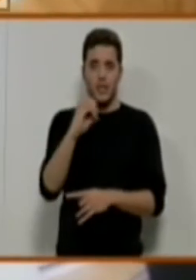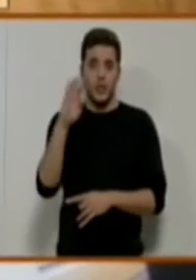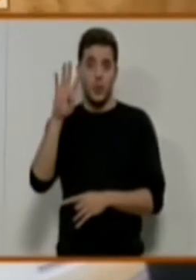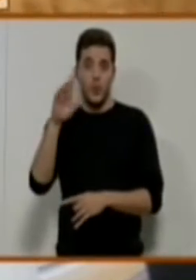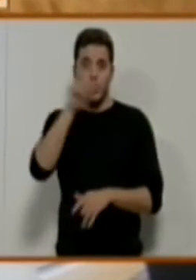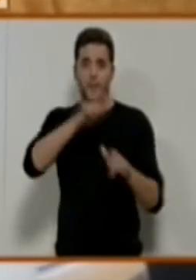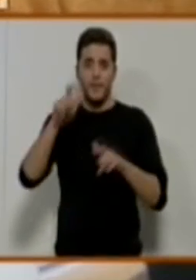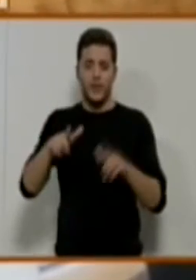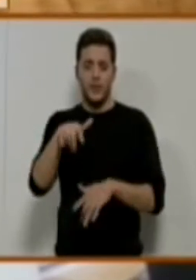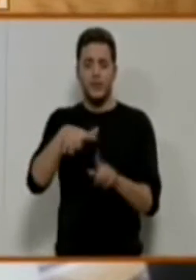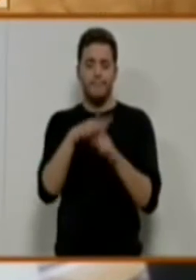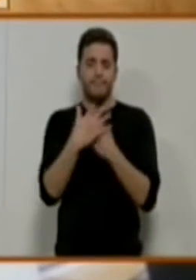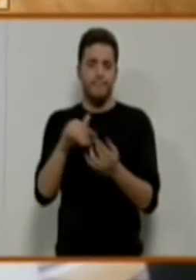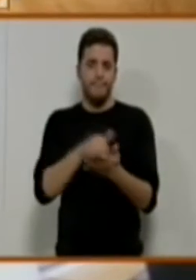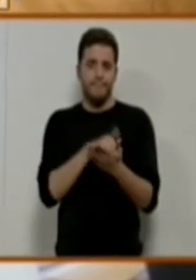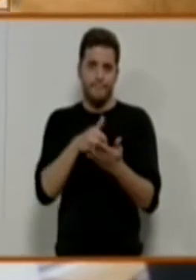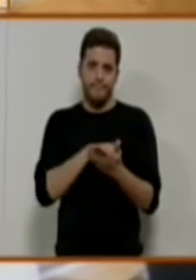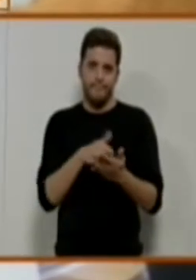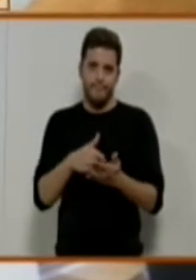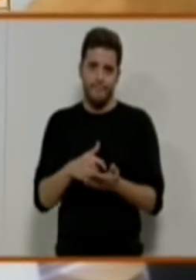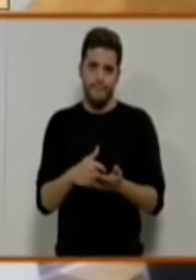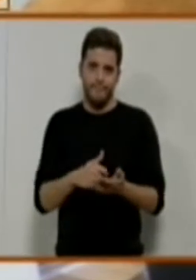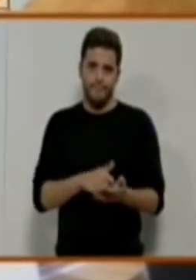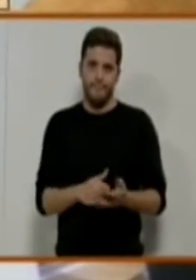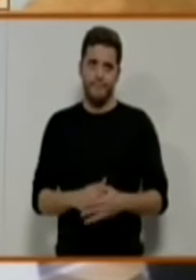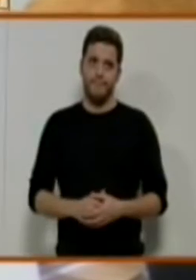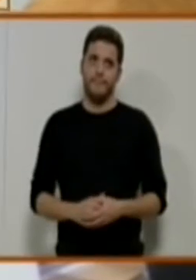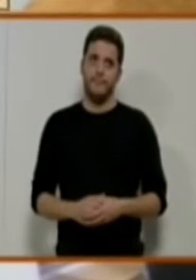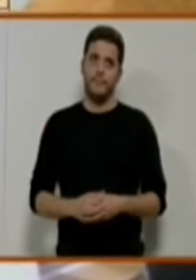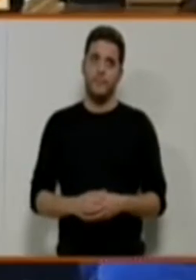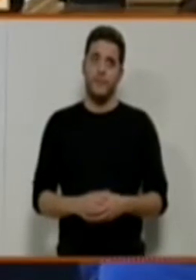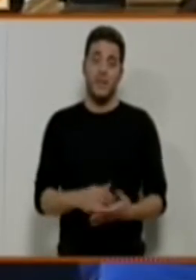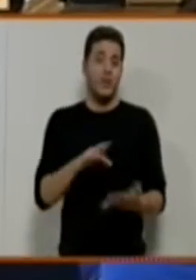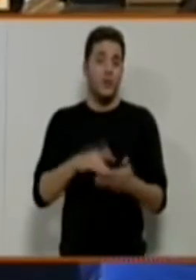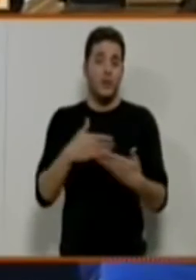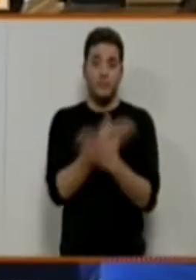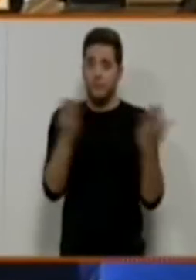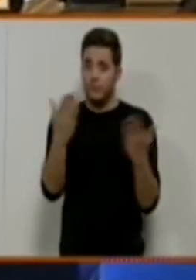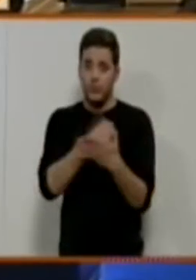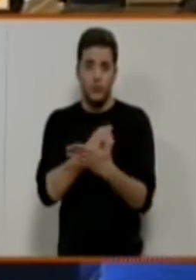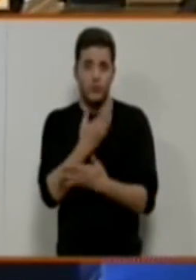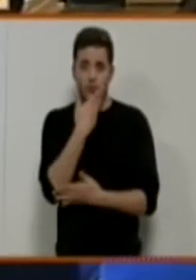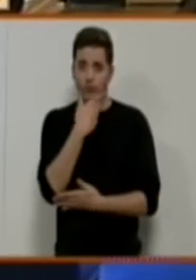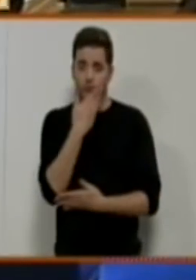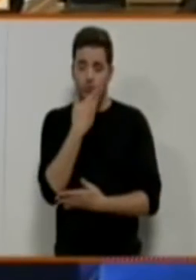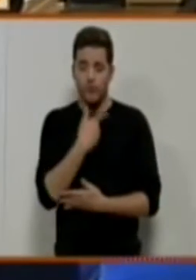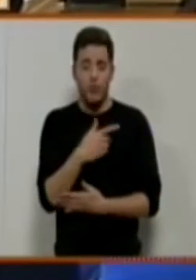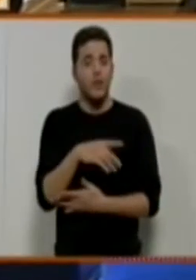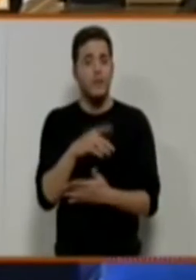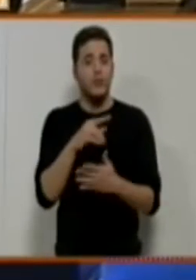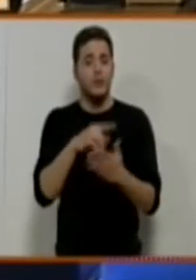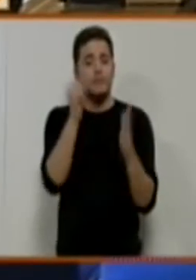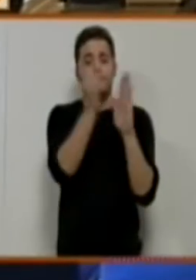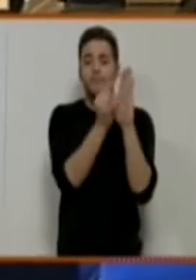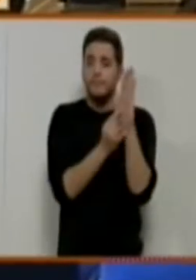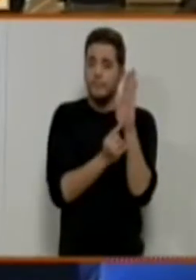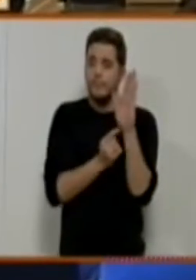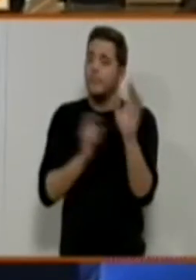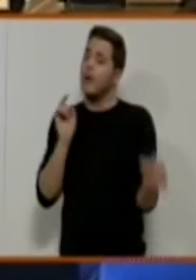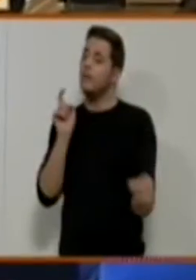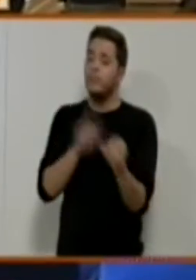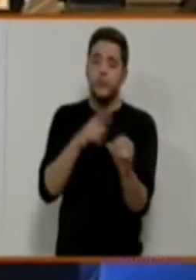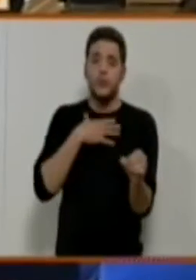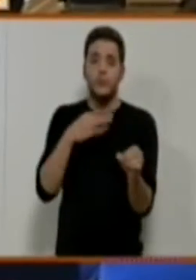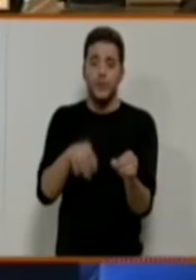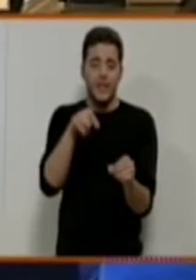en situación de vulnerabilidad. Como todos sabemos, los requisitos para acceder a esas condiciones son las que